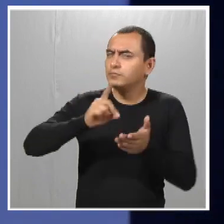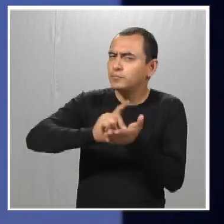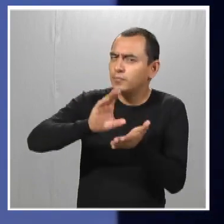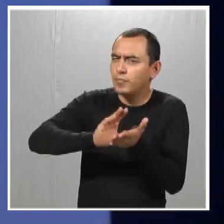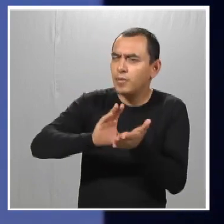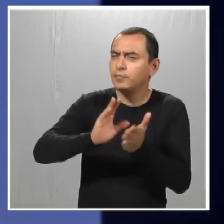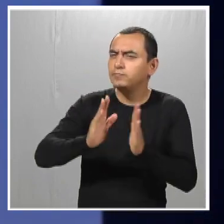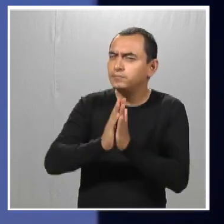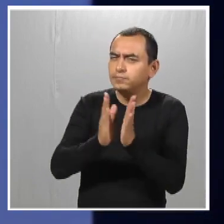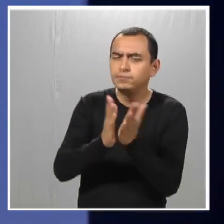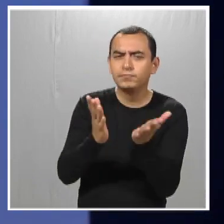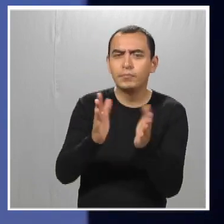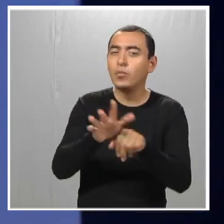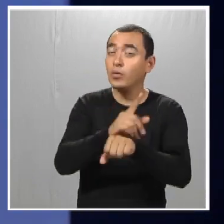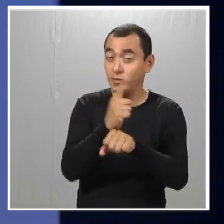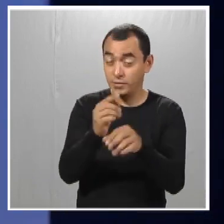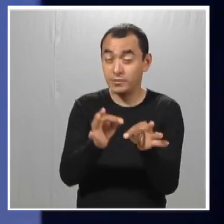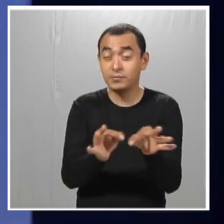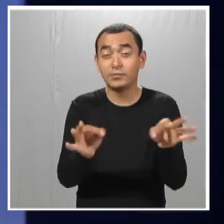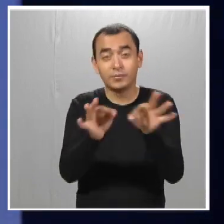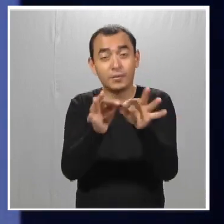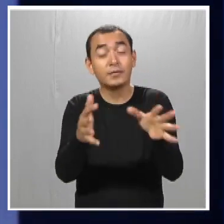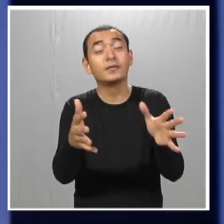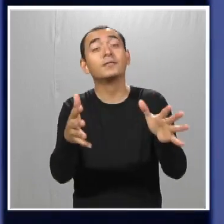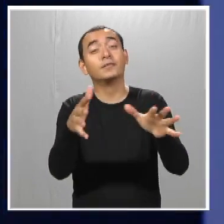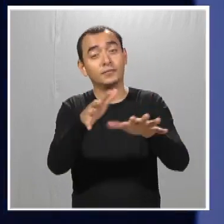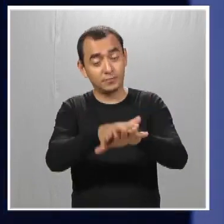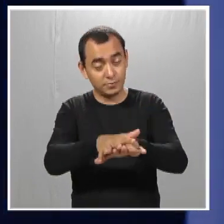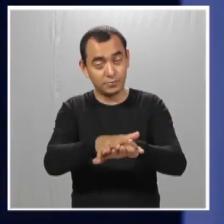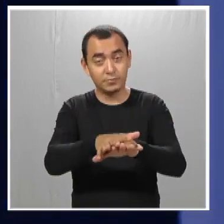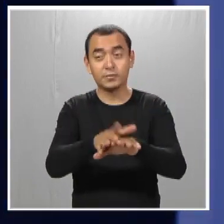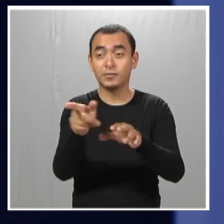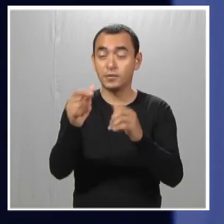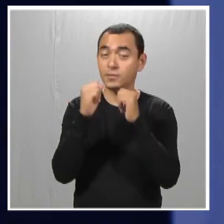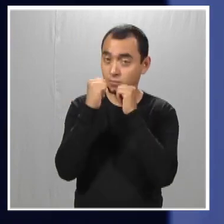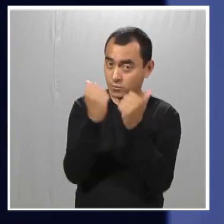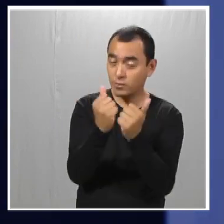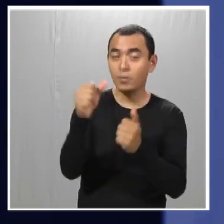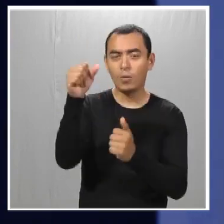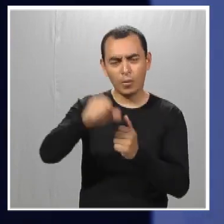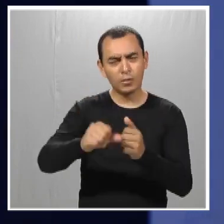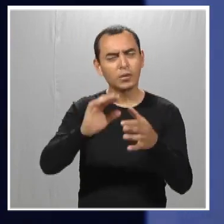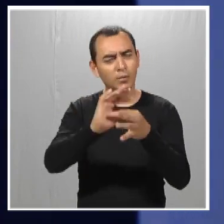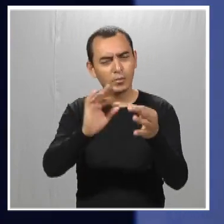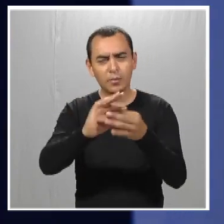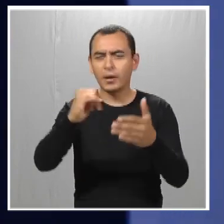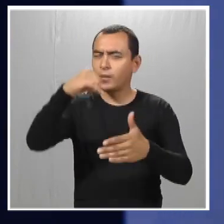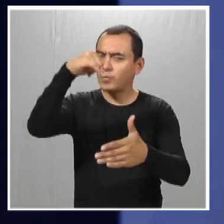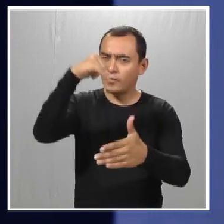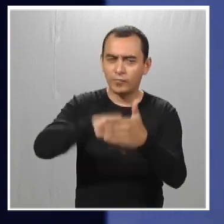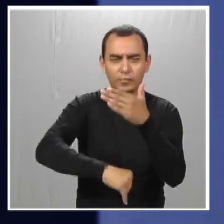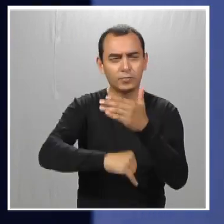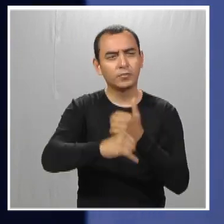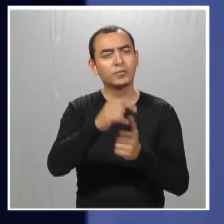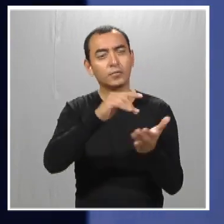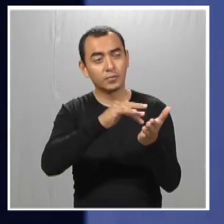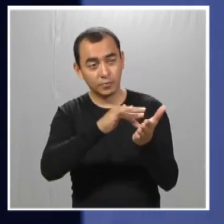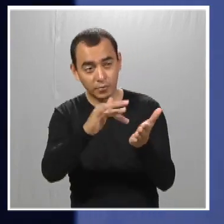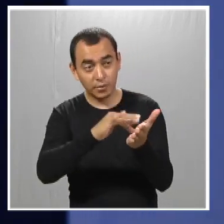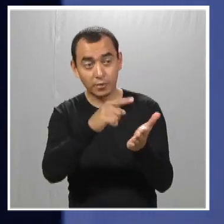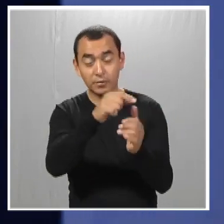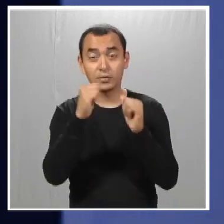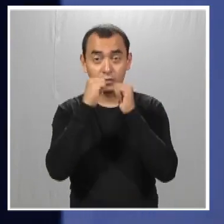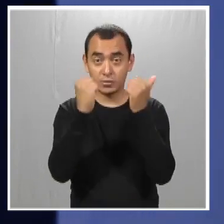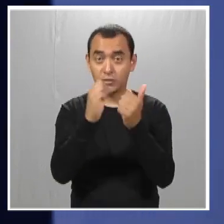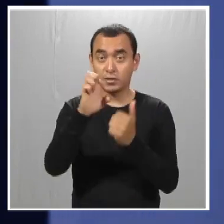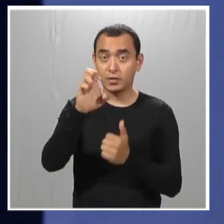discapacidad? ¿Por qué es importante la inclusión en Best Buddies? Bueno, el día de hoy lo vamos a saber y vamos a platicar de ello. Agradecemos a